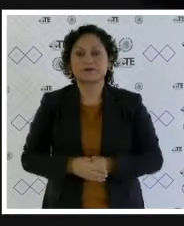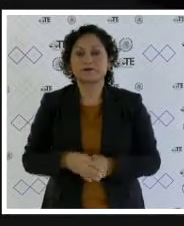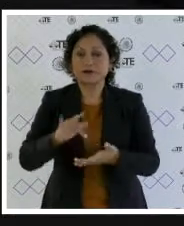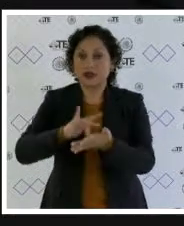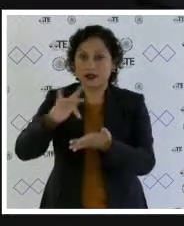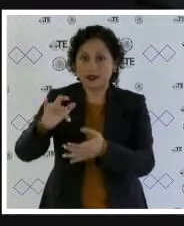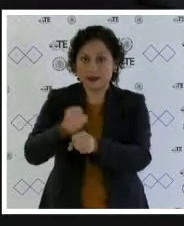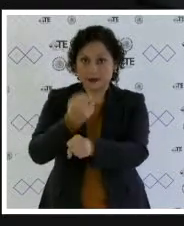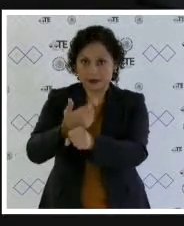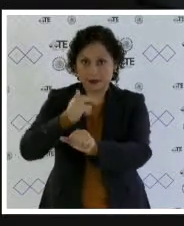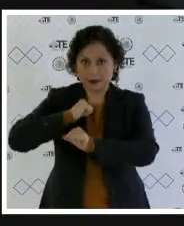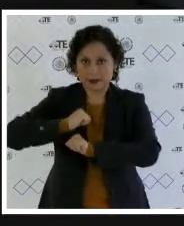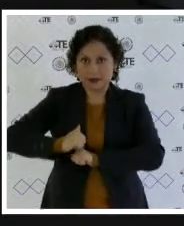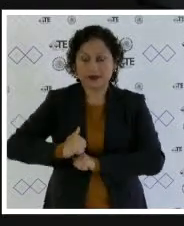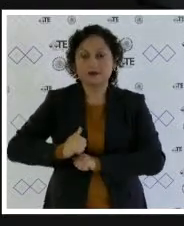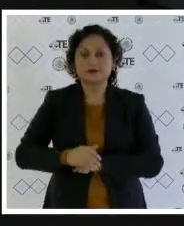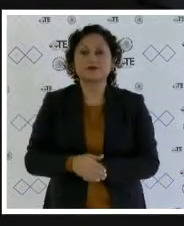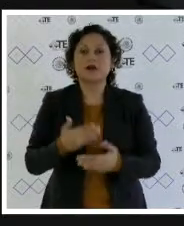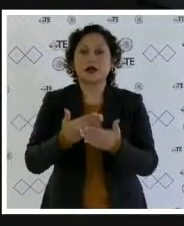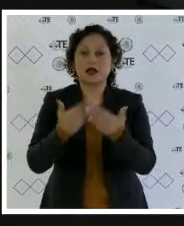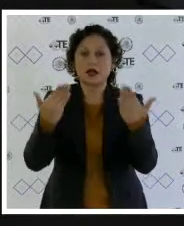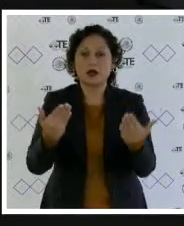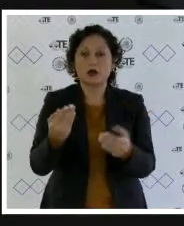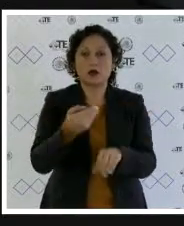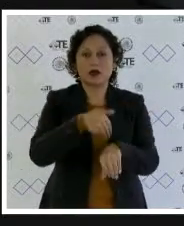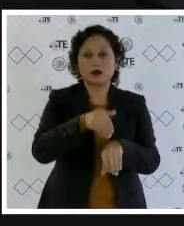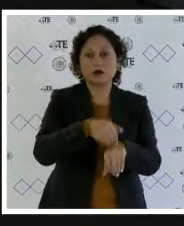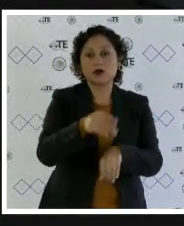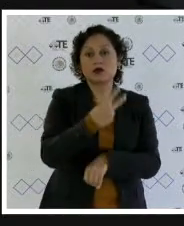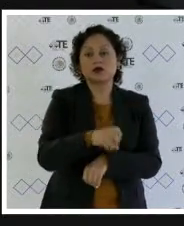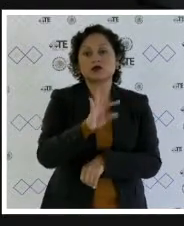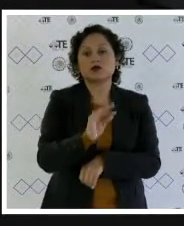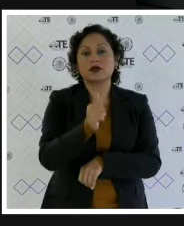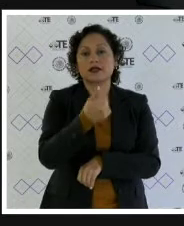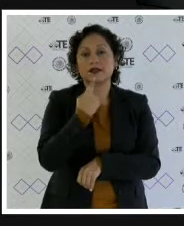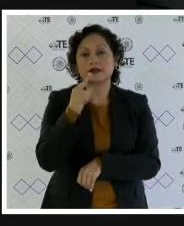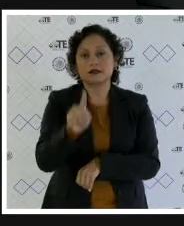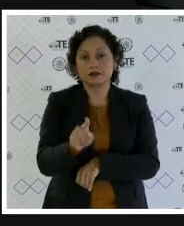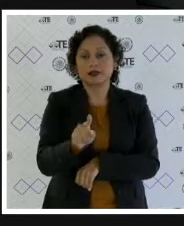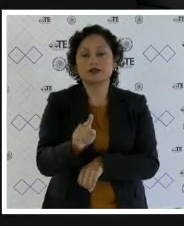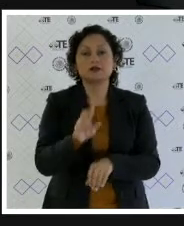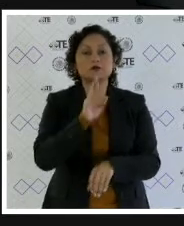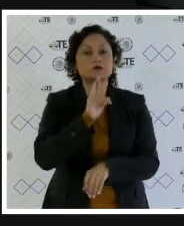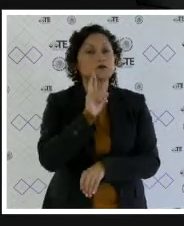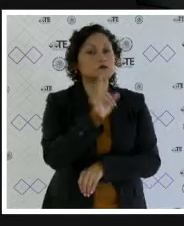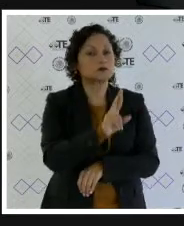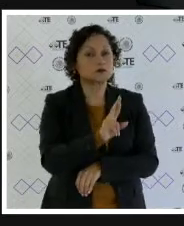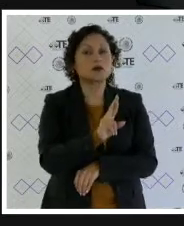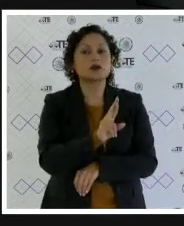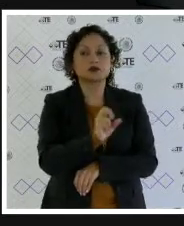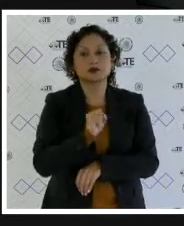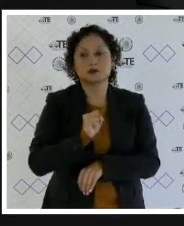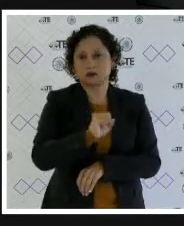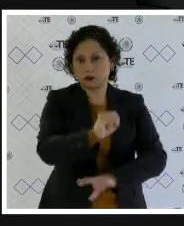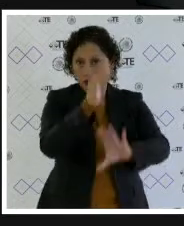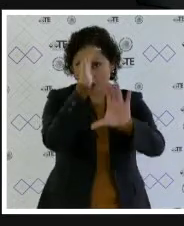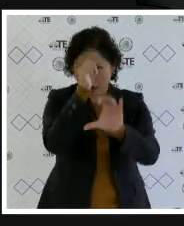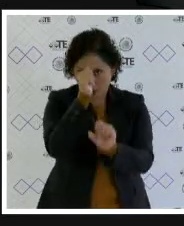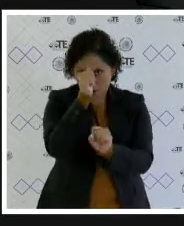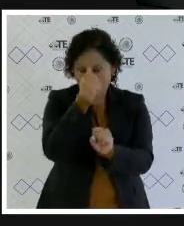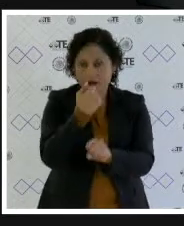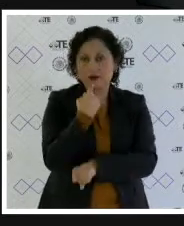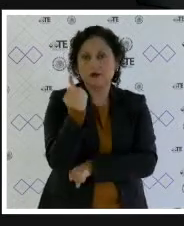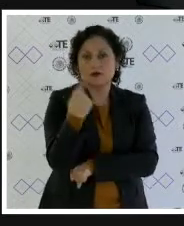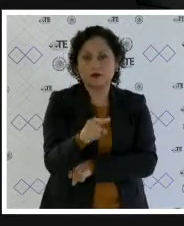gracias, secretario. En consecuencia, en el juicio electoral 246 de este año, esencialmente se resuelve, se confirma en lo que fue materia de la